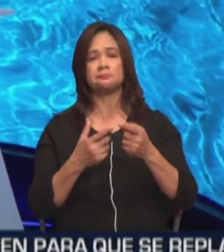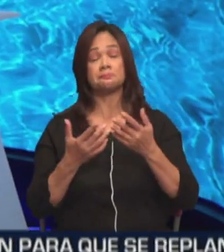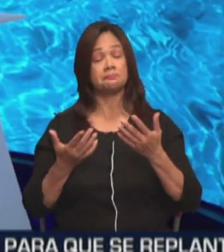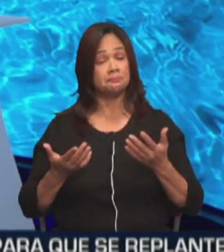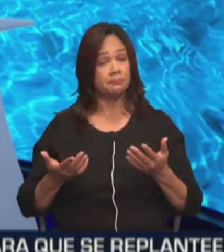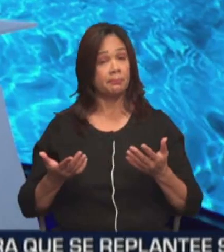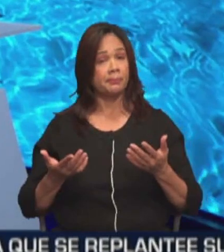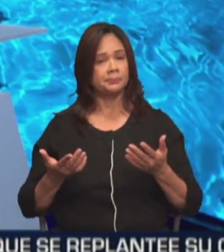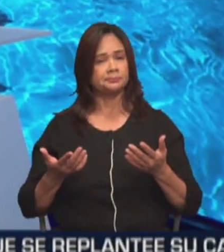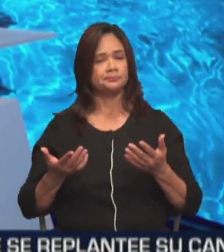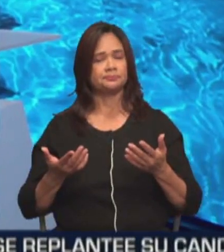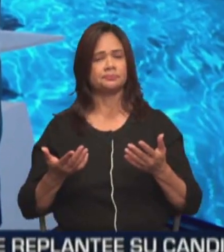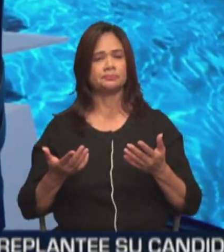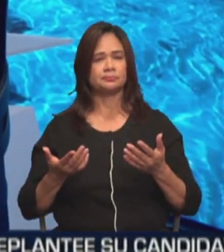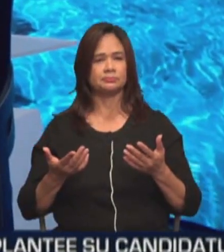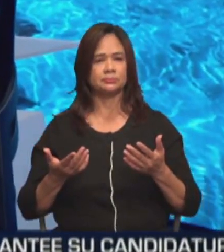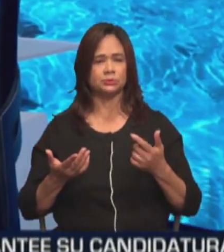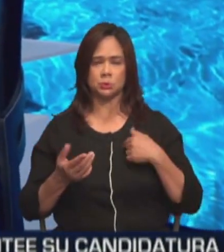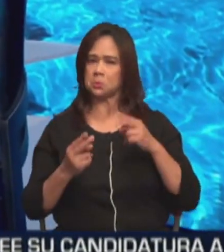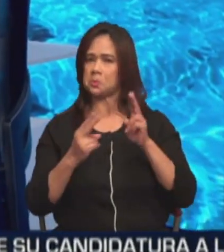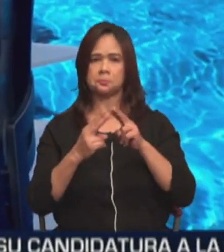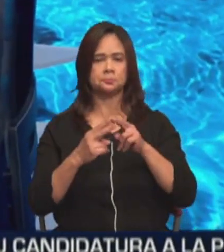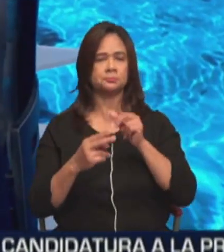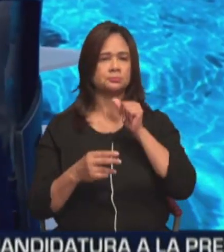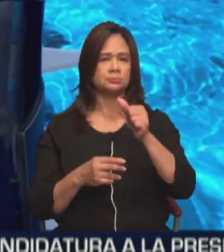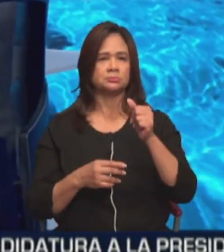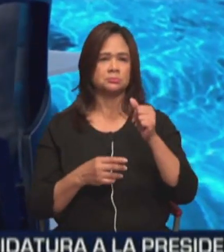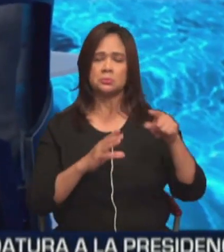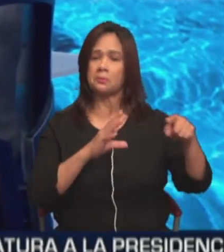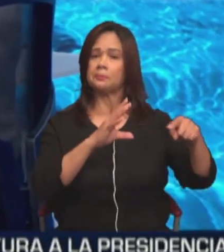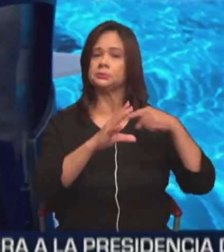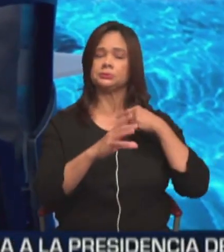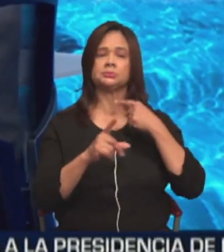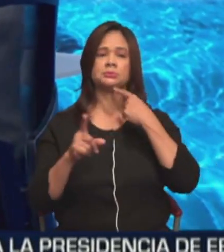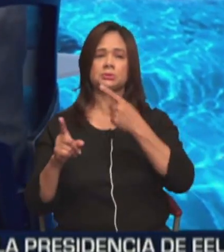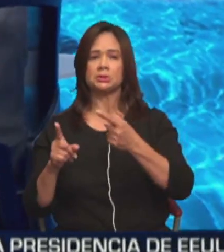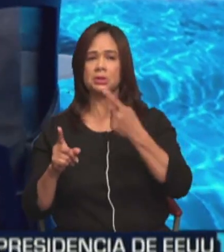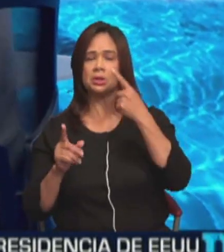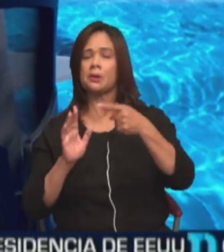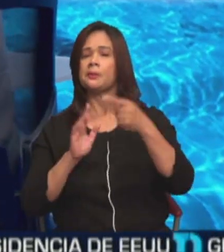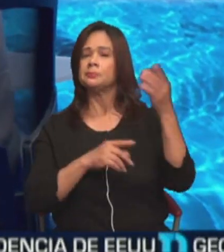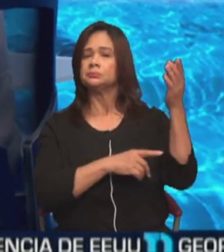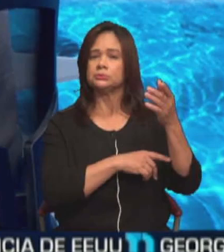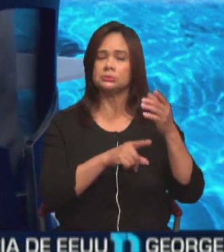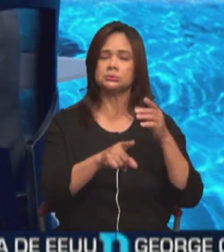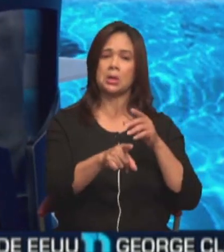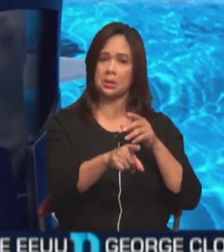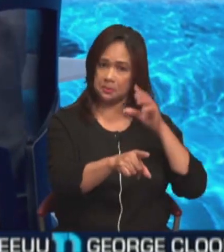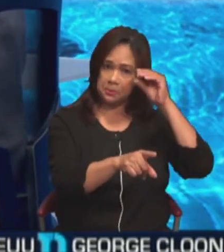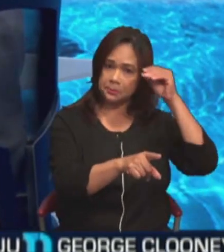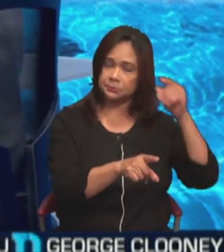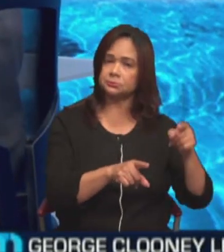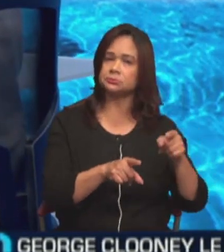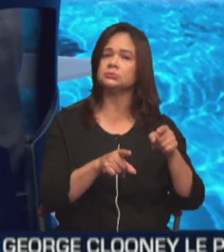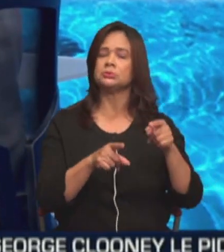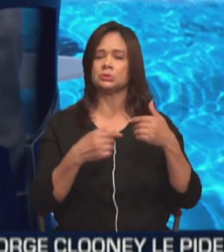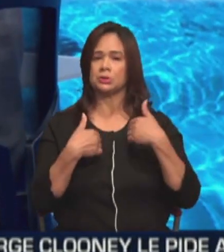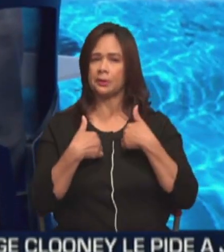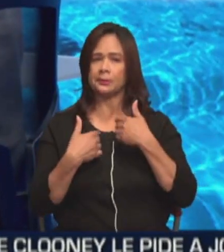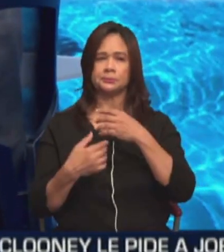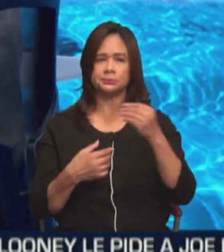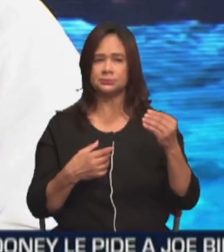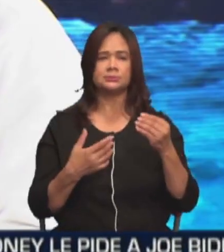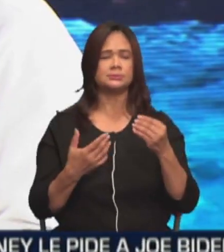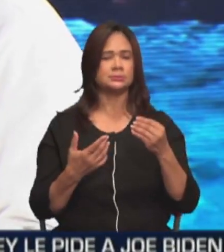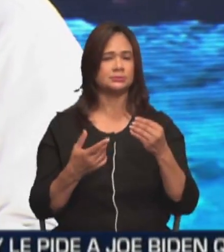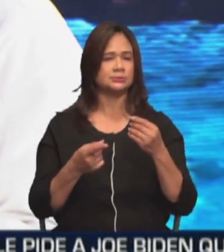Entonces, todo eso surge, no porque yo lo conozco al joven, sino que me llegó porque alguien le dijo, mira, pero hay un panel, mira a este joven. Y él tiene su página en Instagram. Entonces,